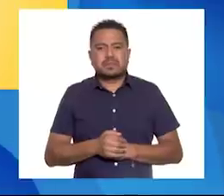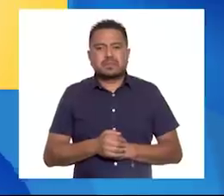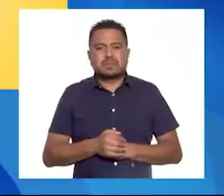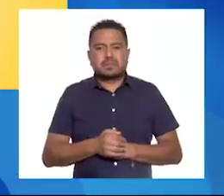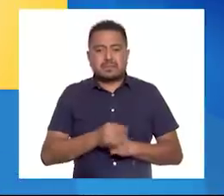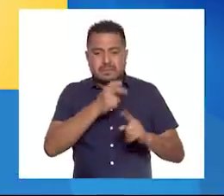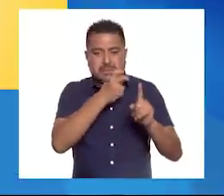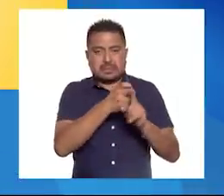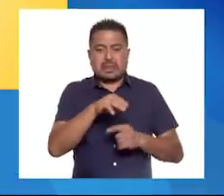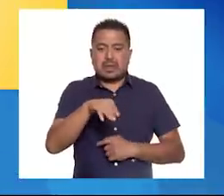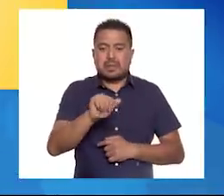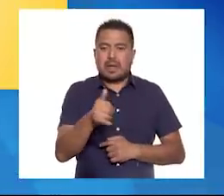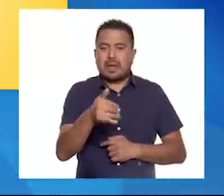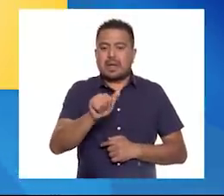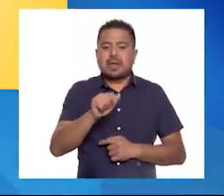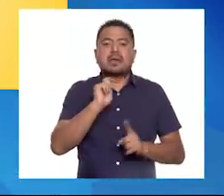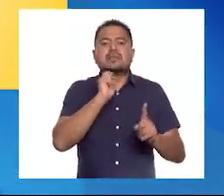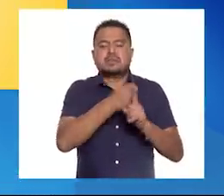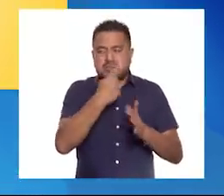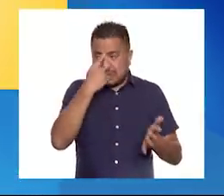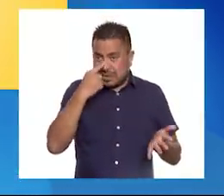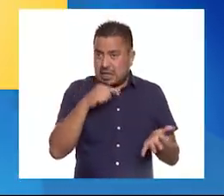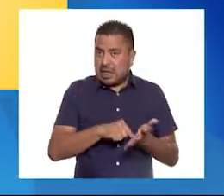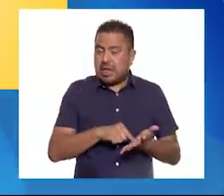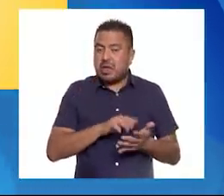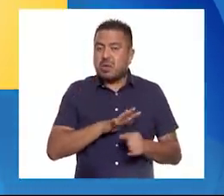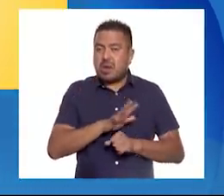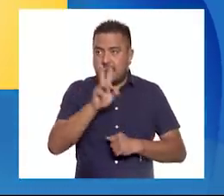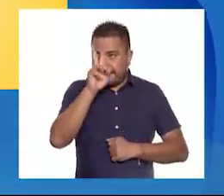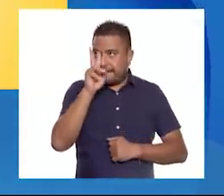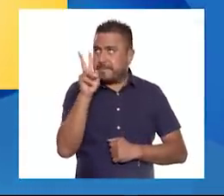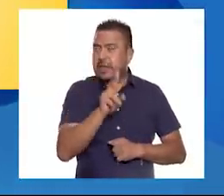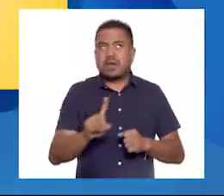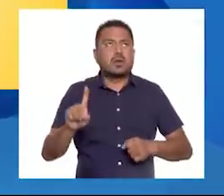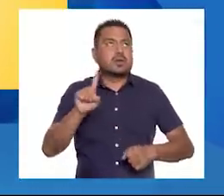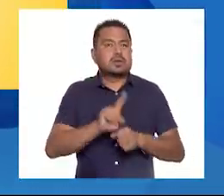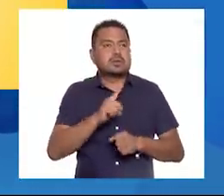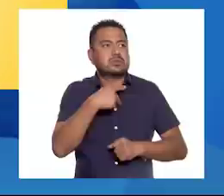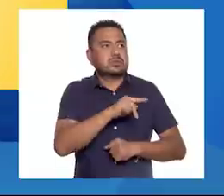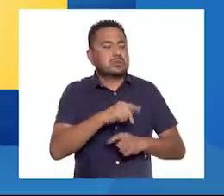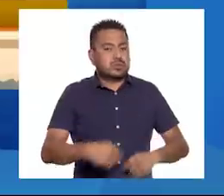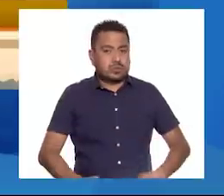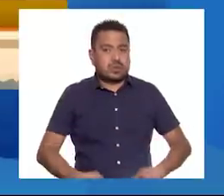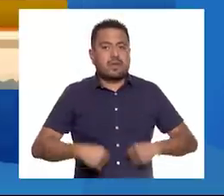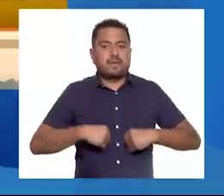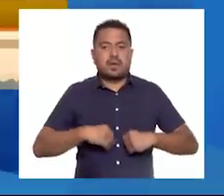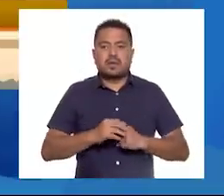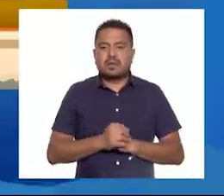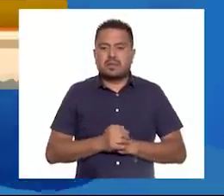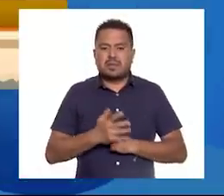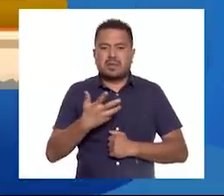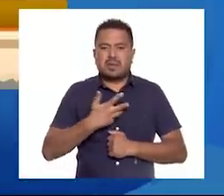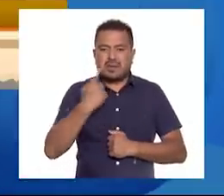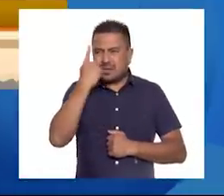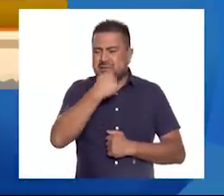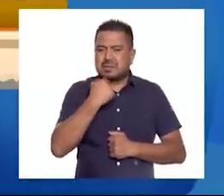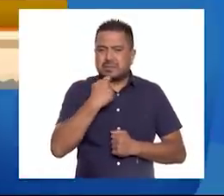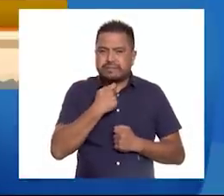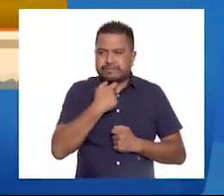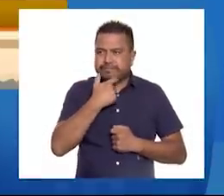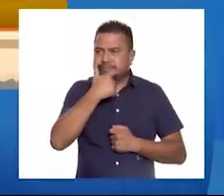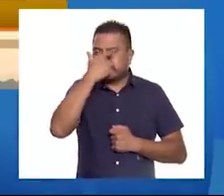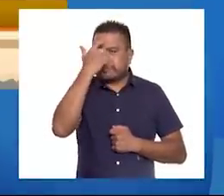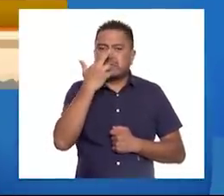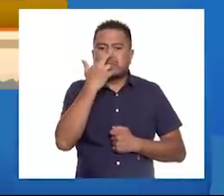Esta es Maya, en lo que ella cree que es el peor día de su vida. Tiene la cara enrojecida,